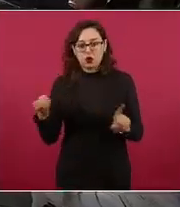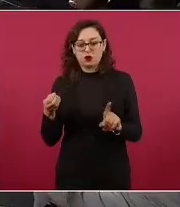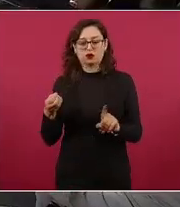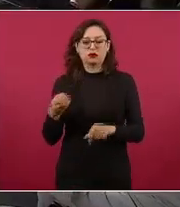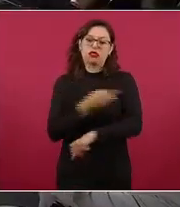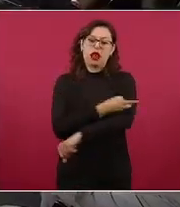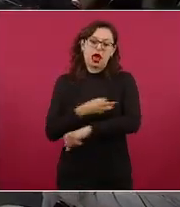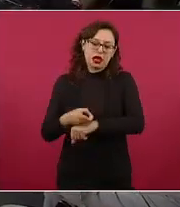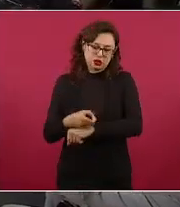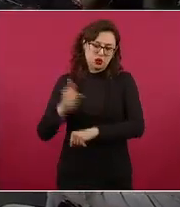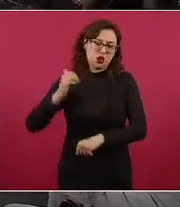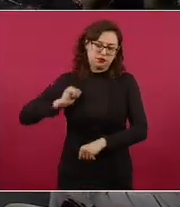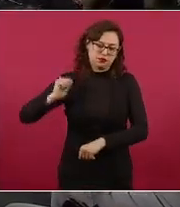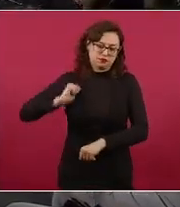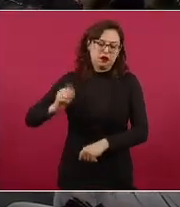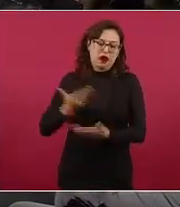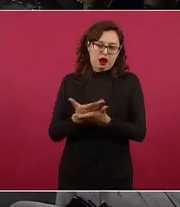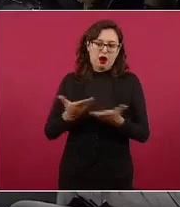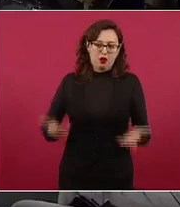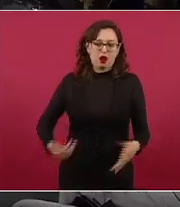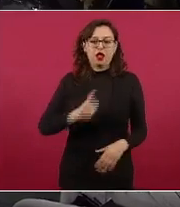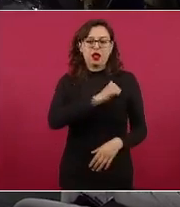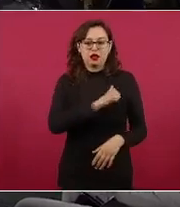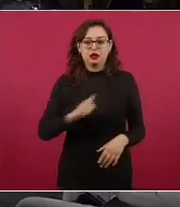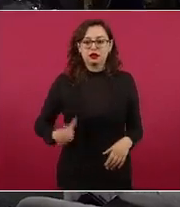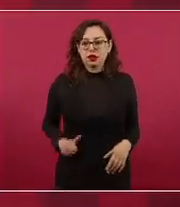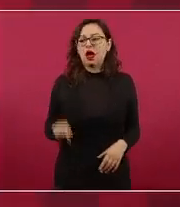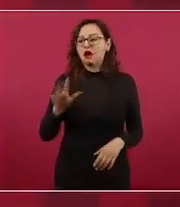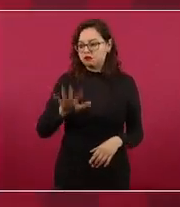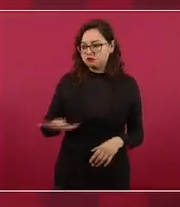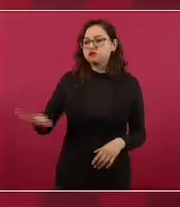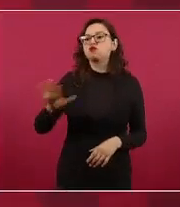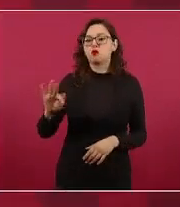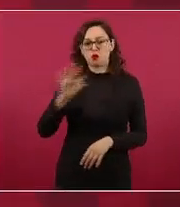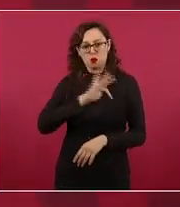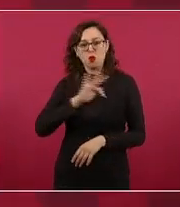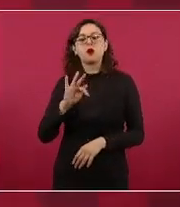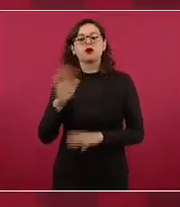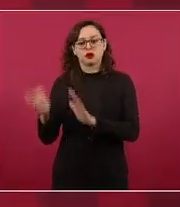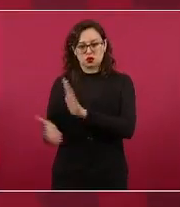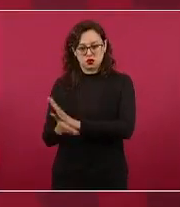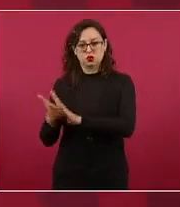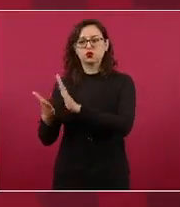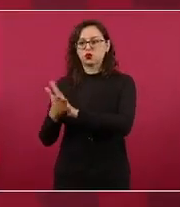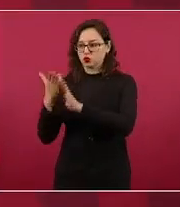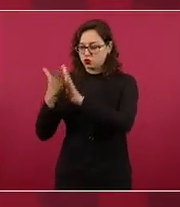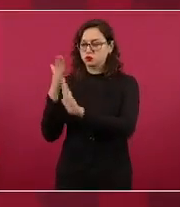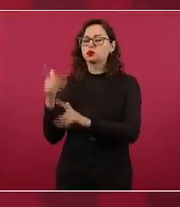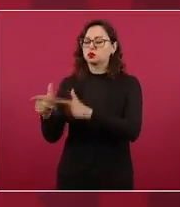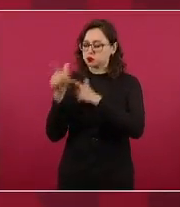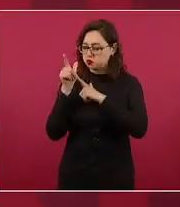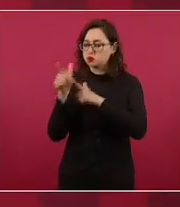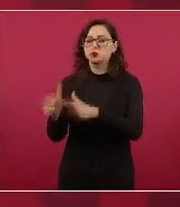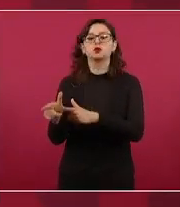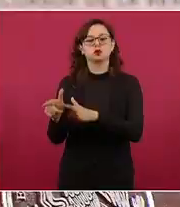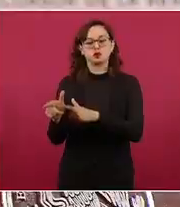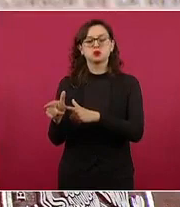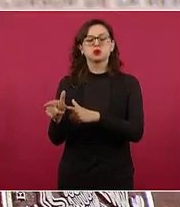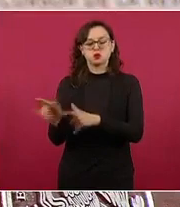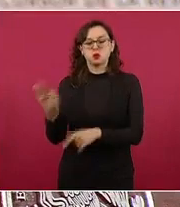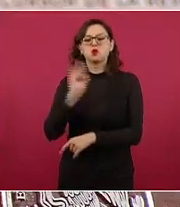se puede construir porque la